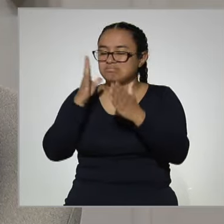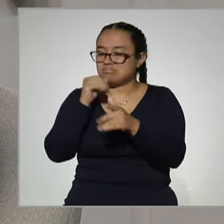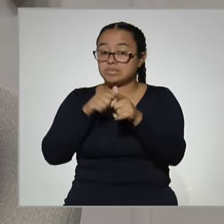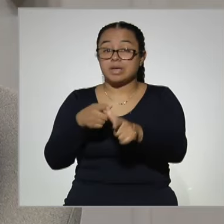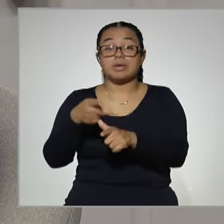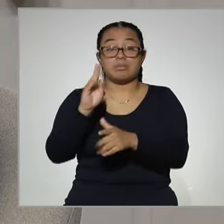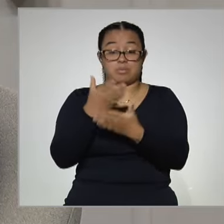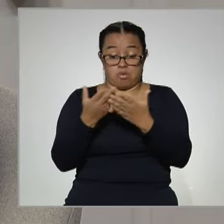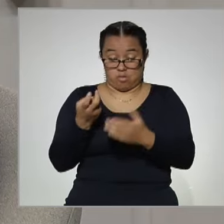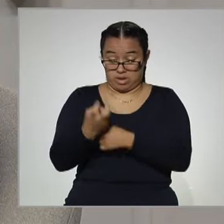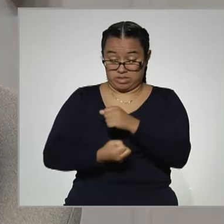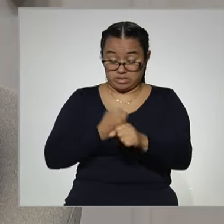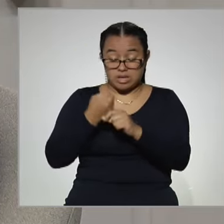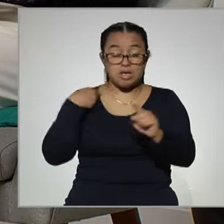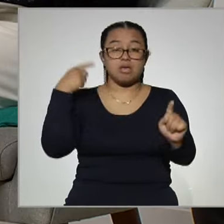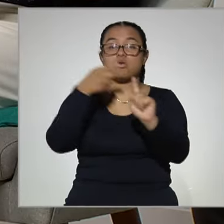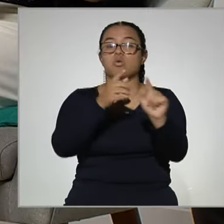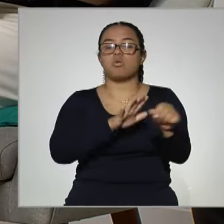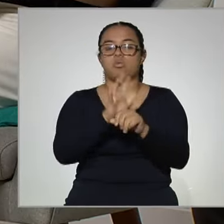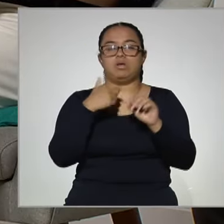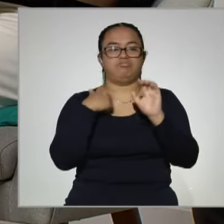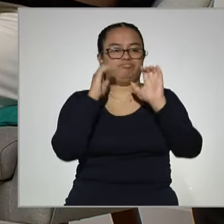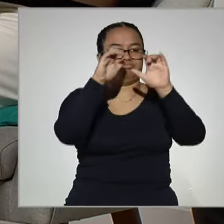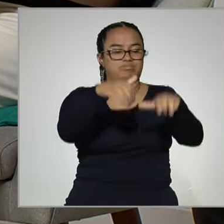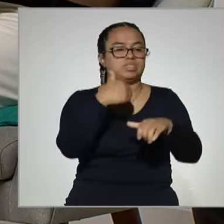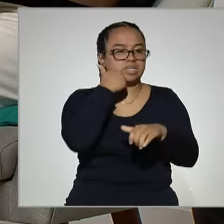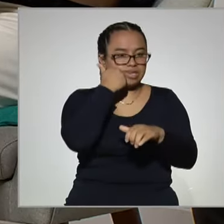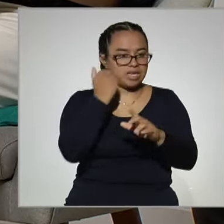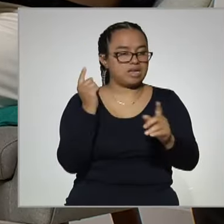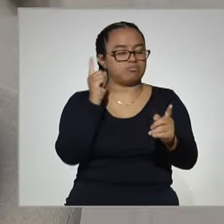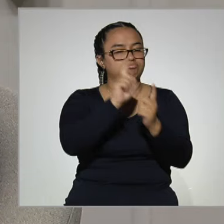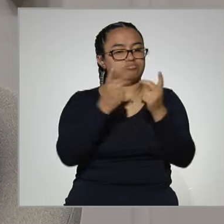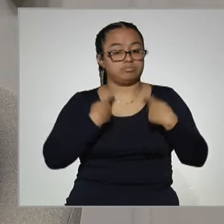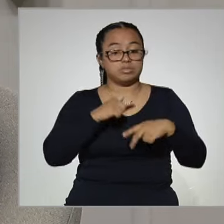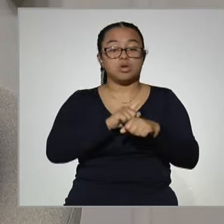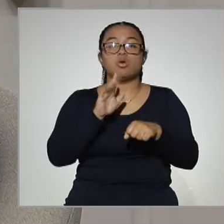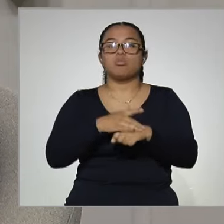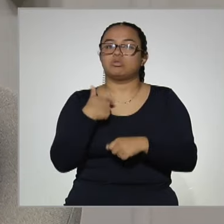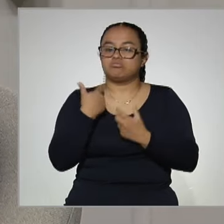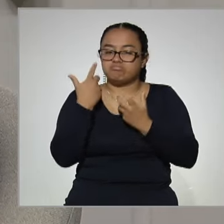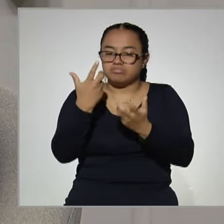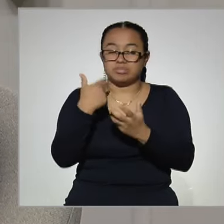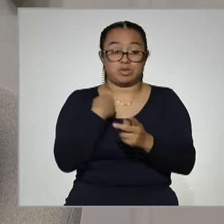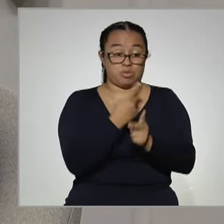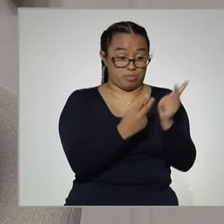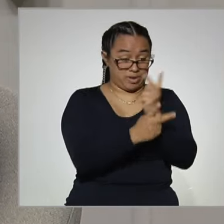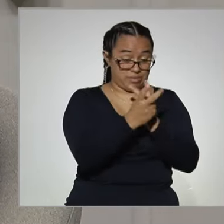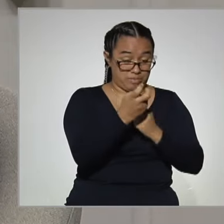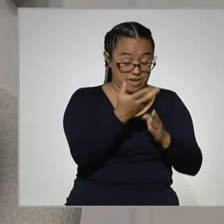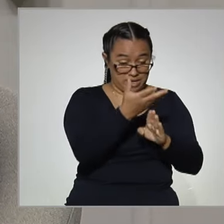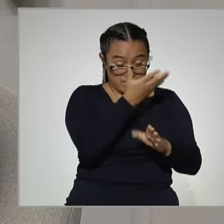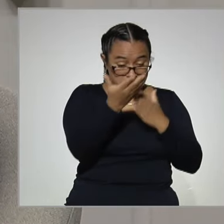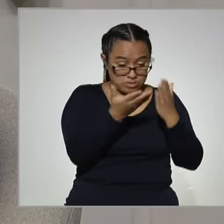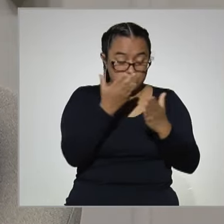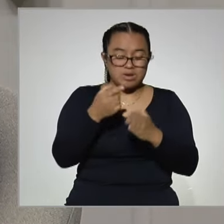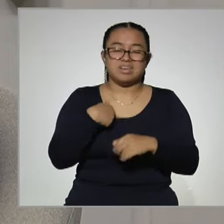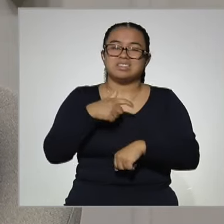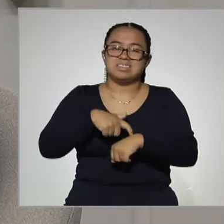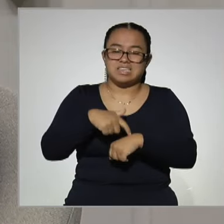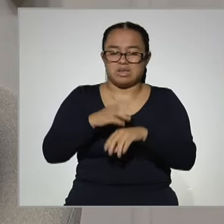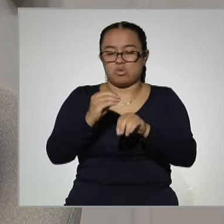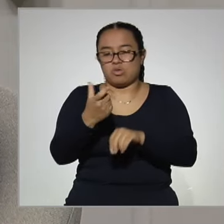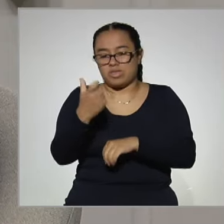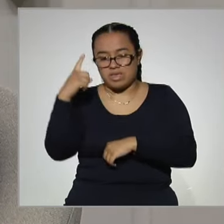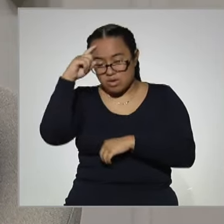de los propósitos de este año es inscribirme en presencial. Porque es un deseo que tengo desde que estudiaba el bachillerato y por tiempo, dinero o